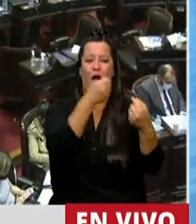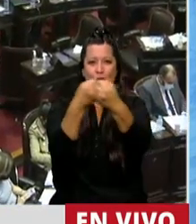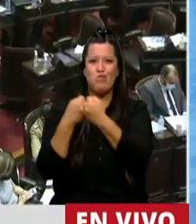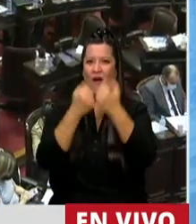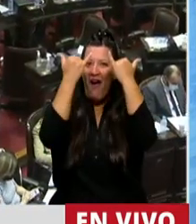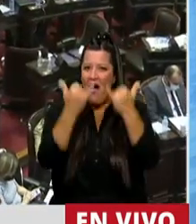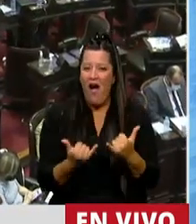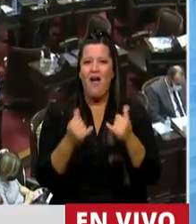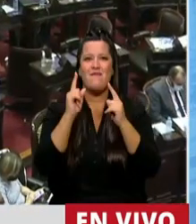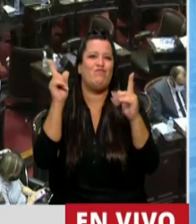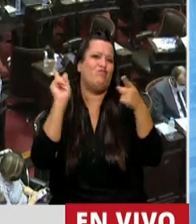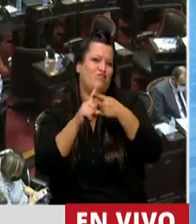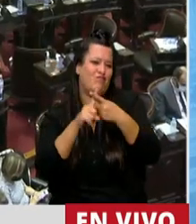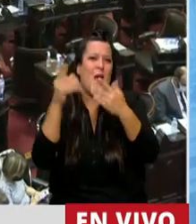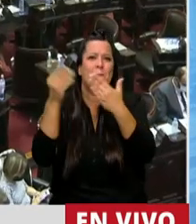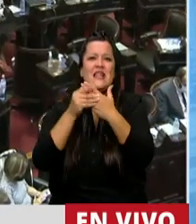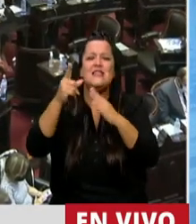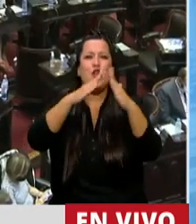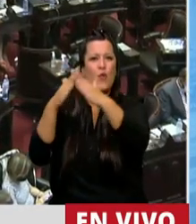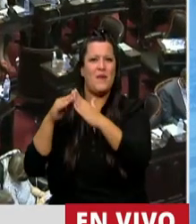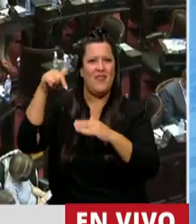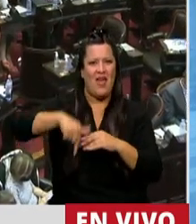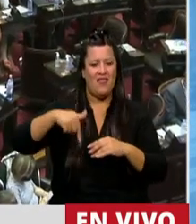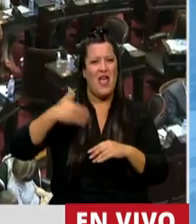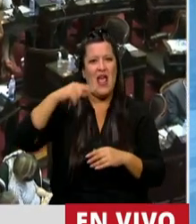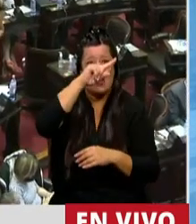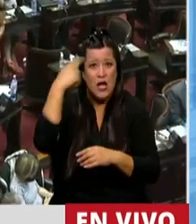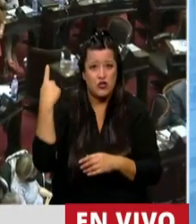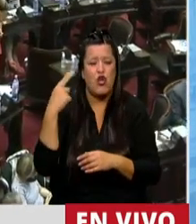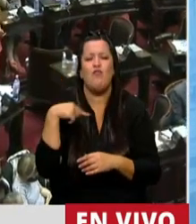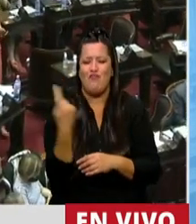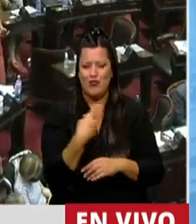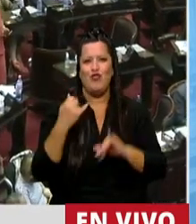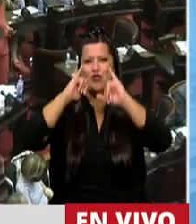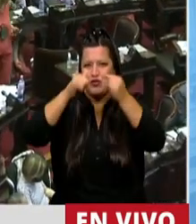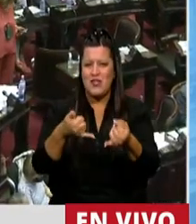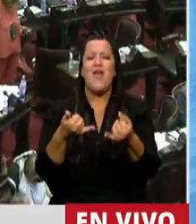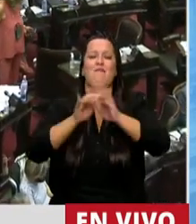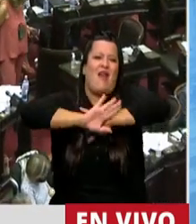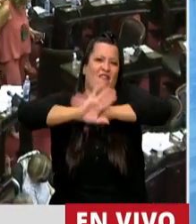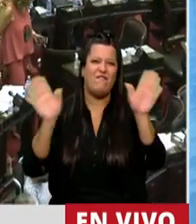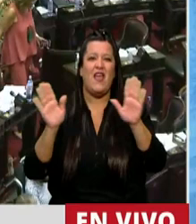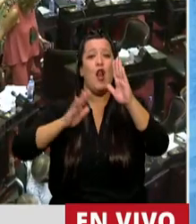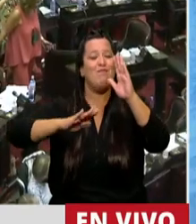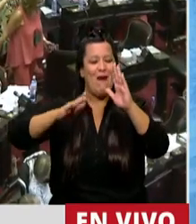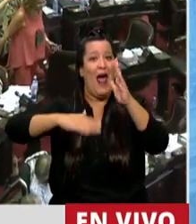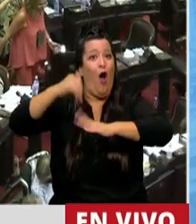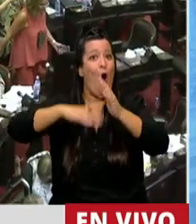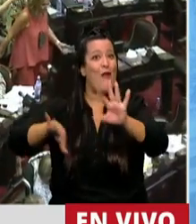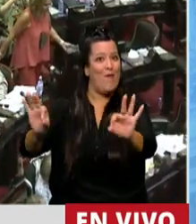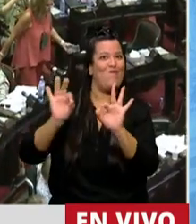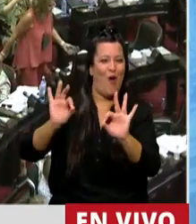con el Ministerio de Vivienda de la Nación, vamos a estar en condiciones de terminar con esas obras y en